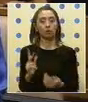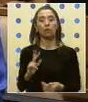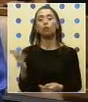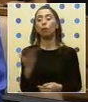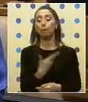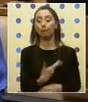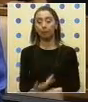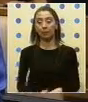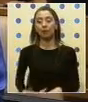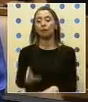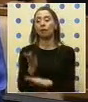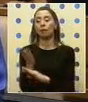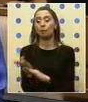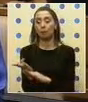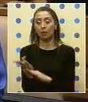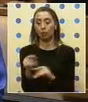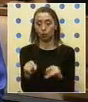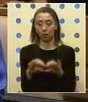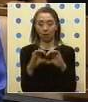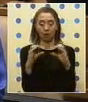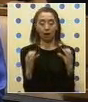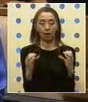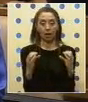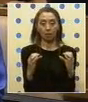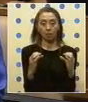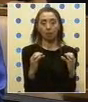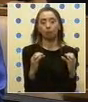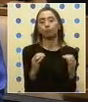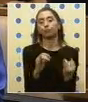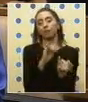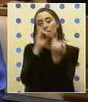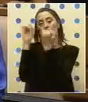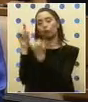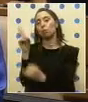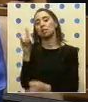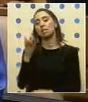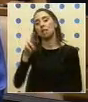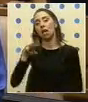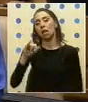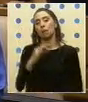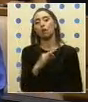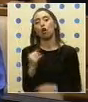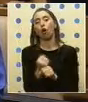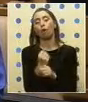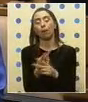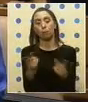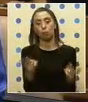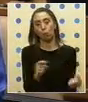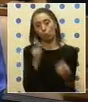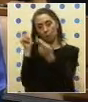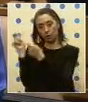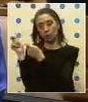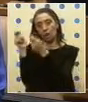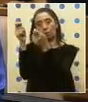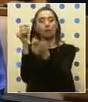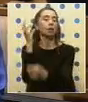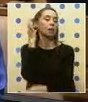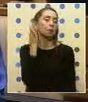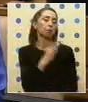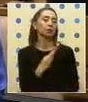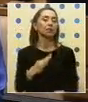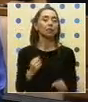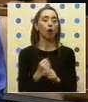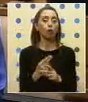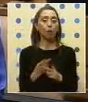Presidente, solicito a través de esta Cámara que se la haga ver al CNM de Obras Públicas en un oficio, a la Ministra de Obras